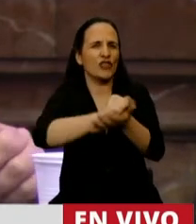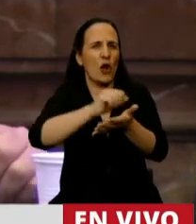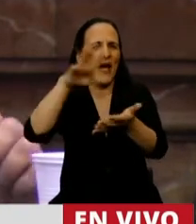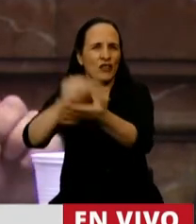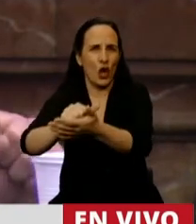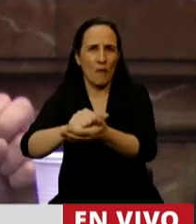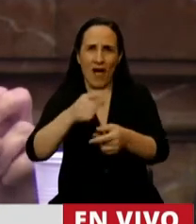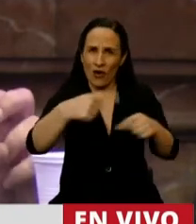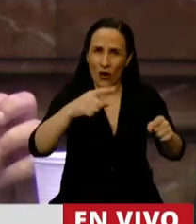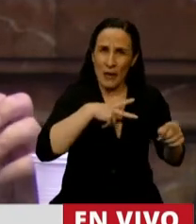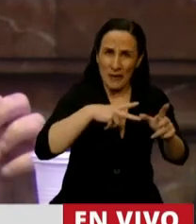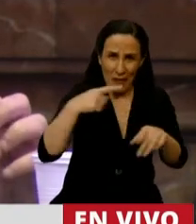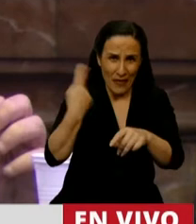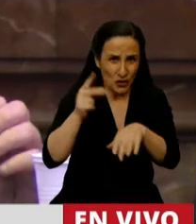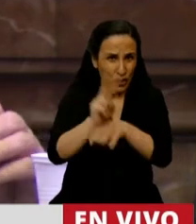a defender la propiedad privada?